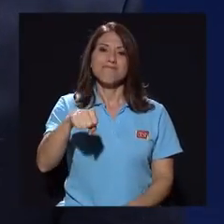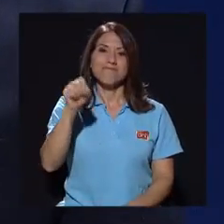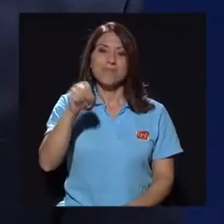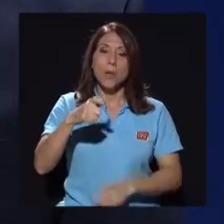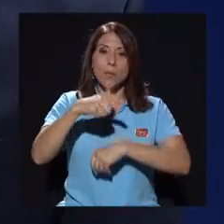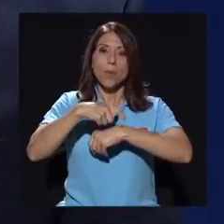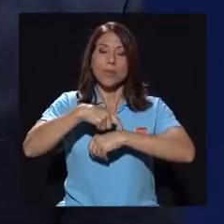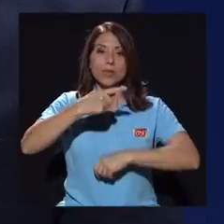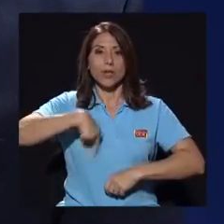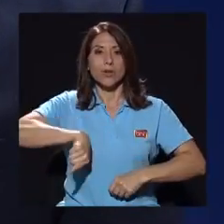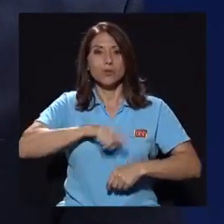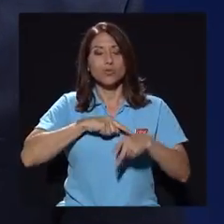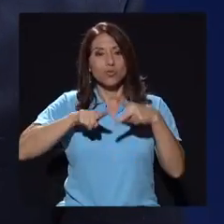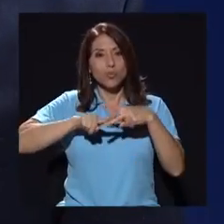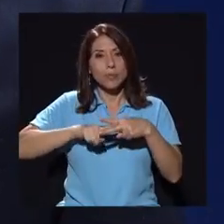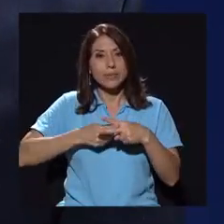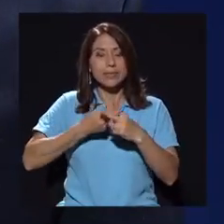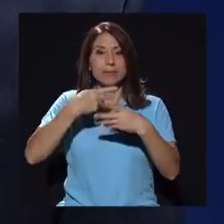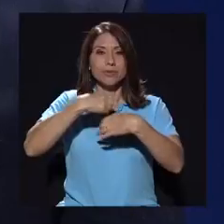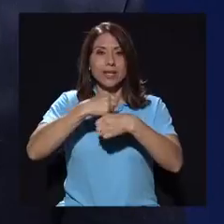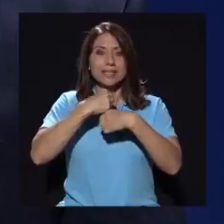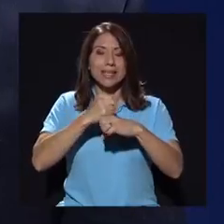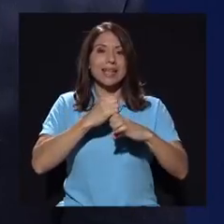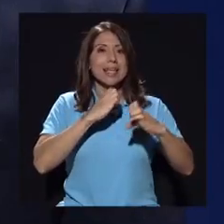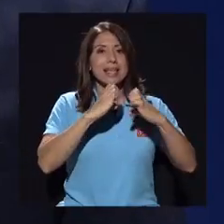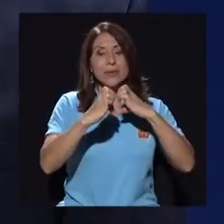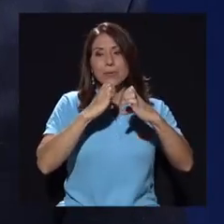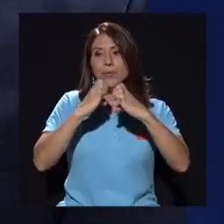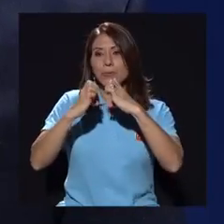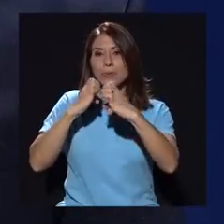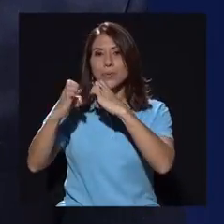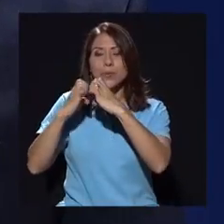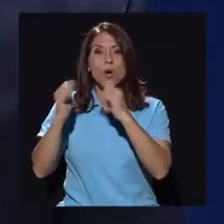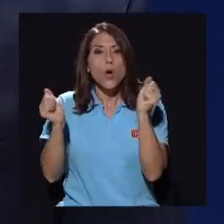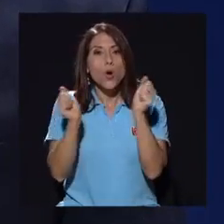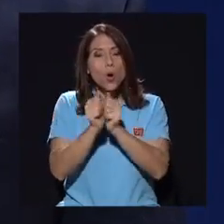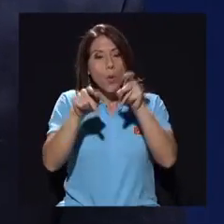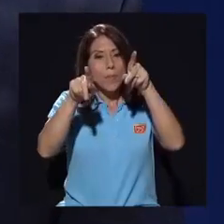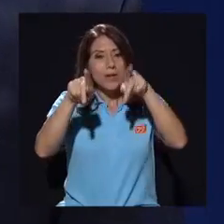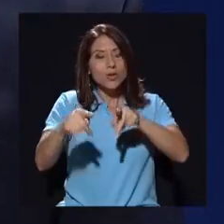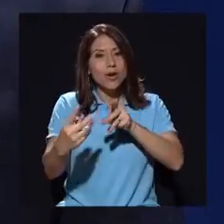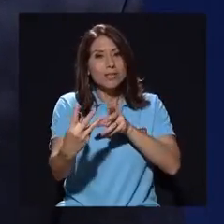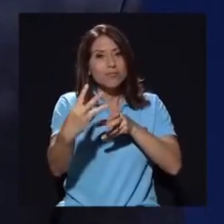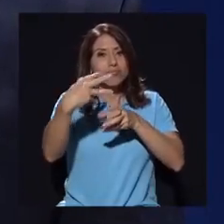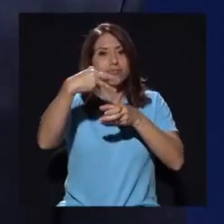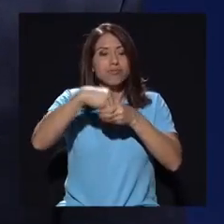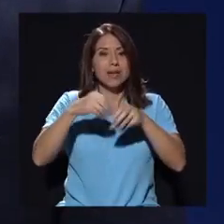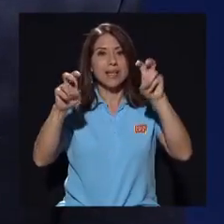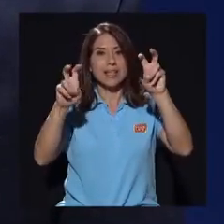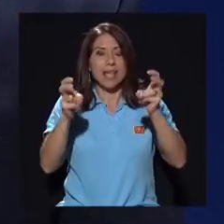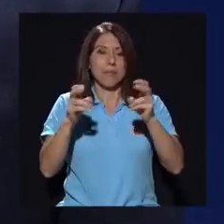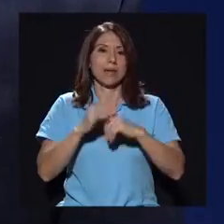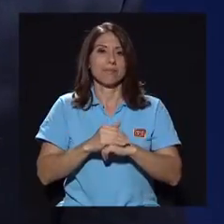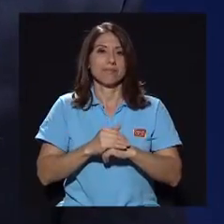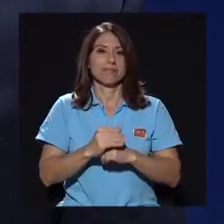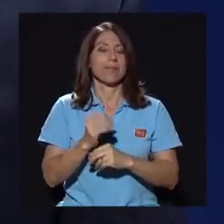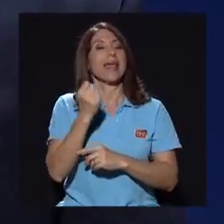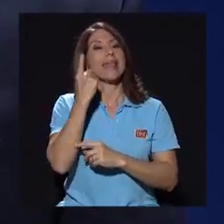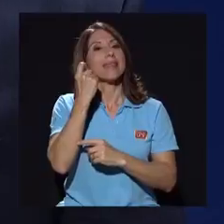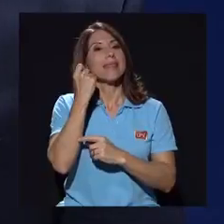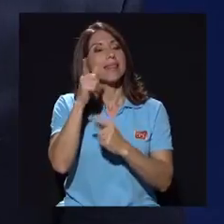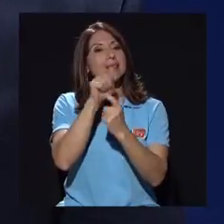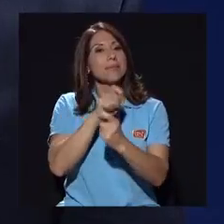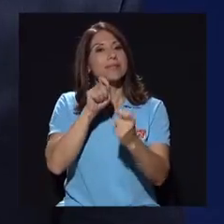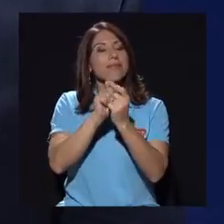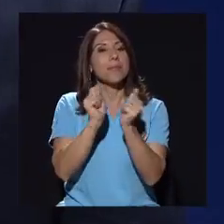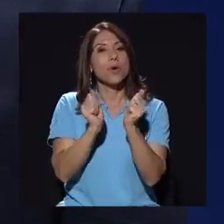en el momento en el que comenzamos a hacer entrevistas con las personas involucradas en el tema, entiéndase